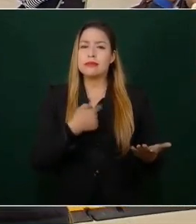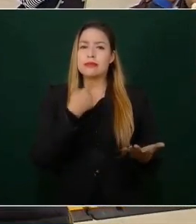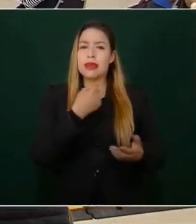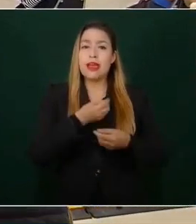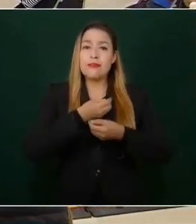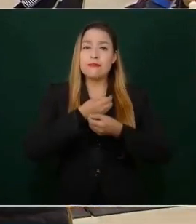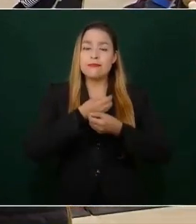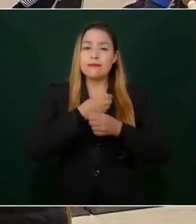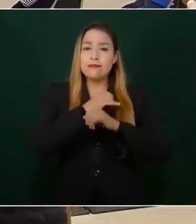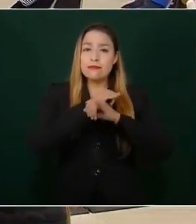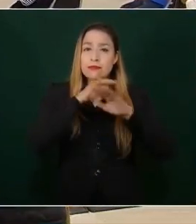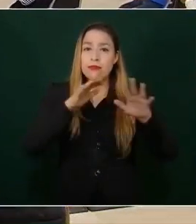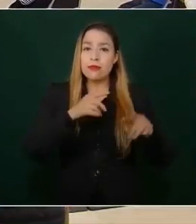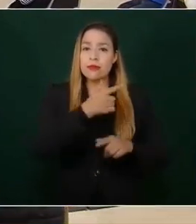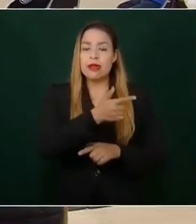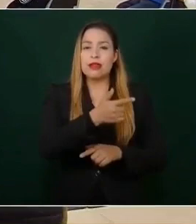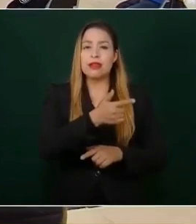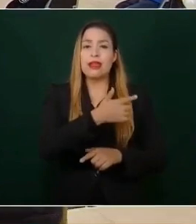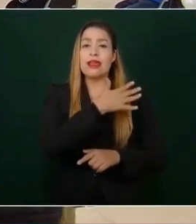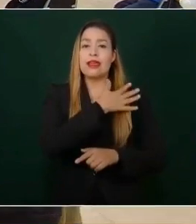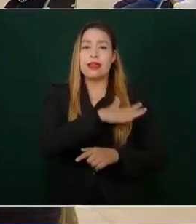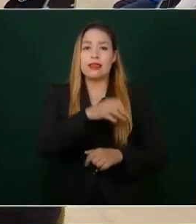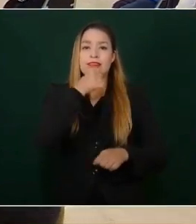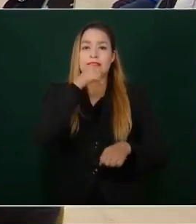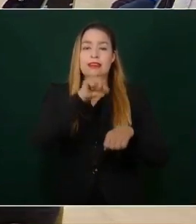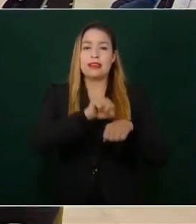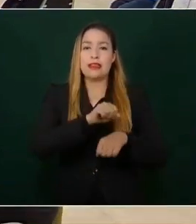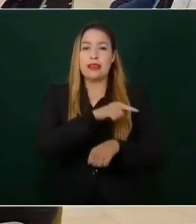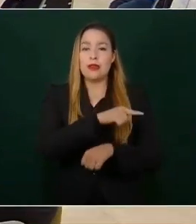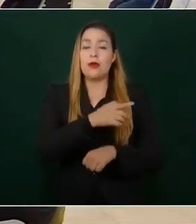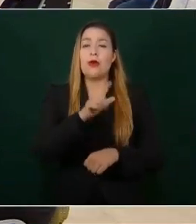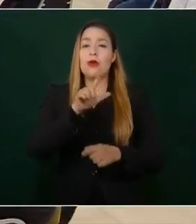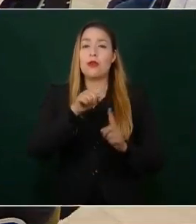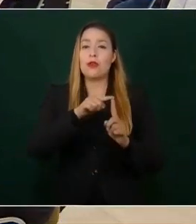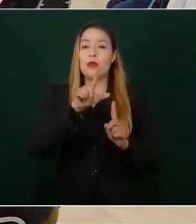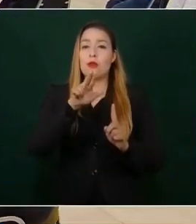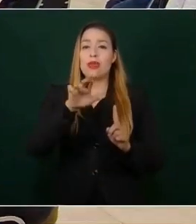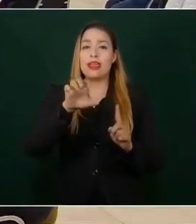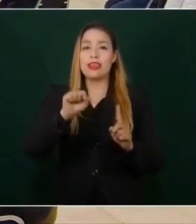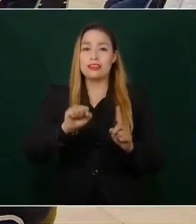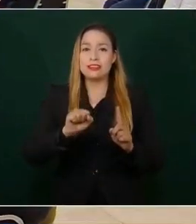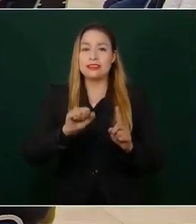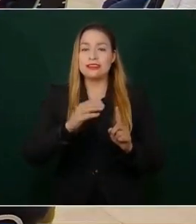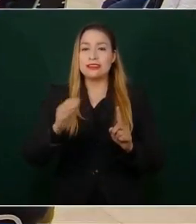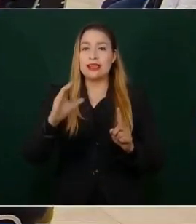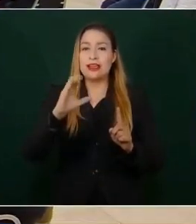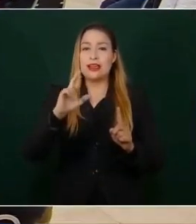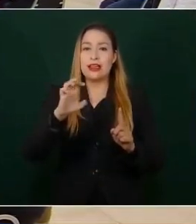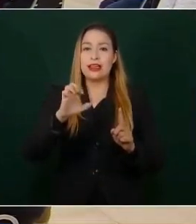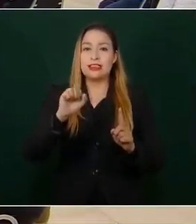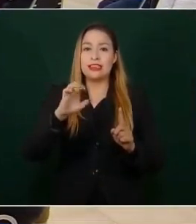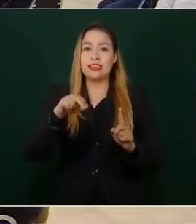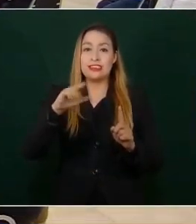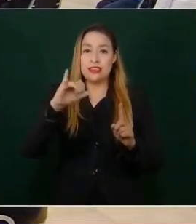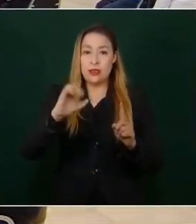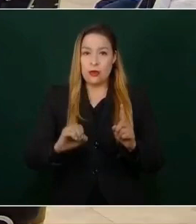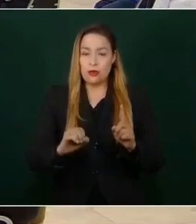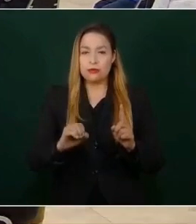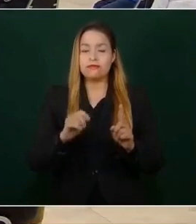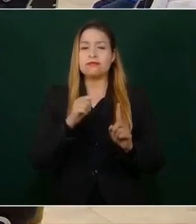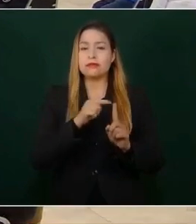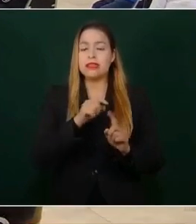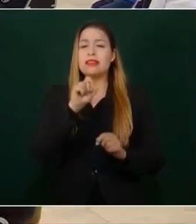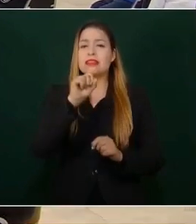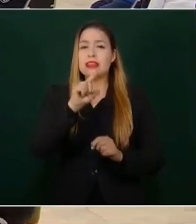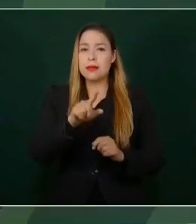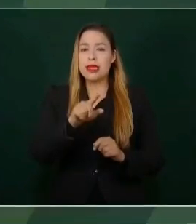general secretario, Luis Cresencio Sandoval, también el